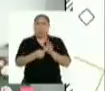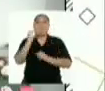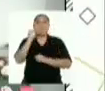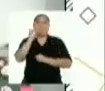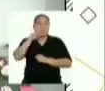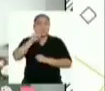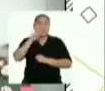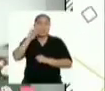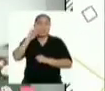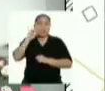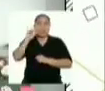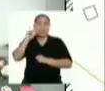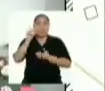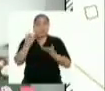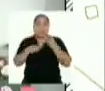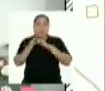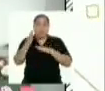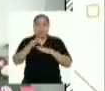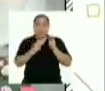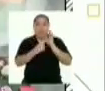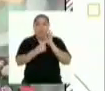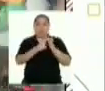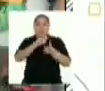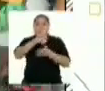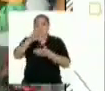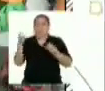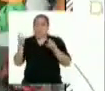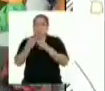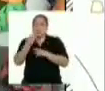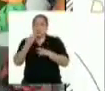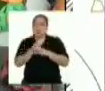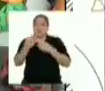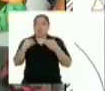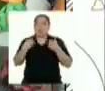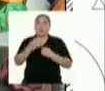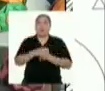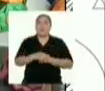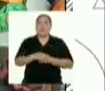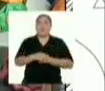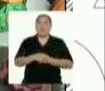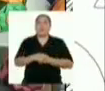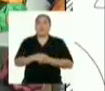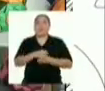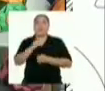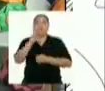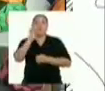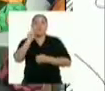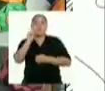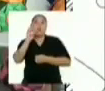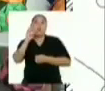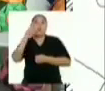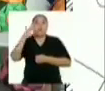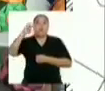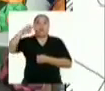El origami nos sirve para mostrar toda la matemática que tiene detrás, teoremas,